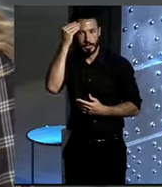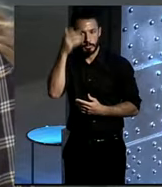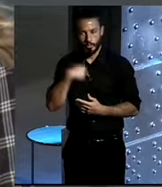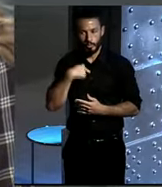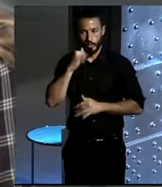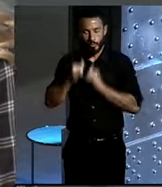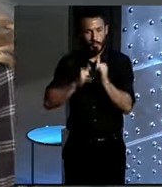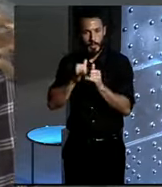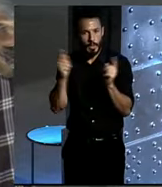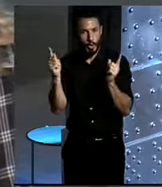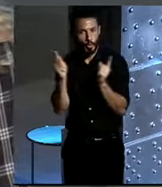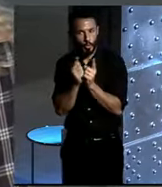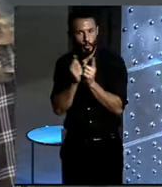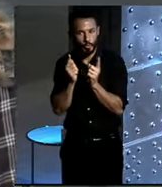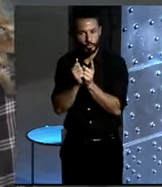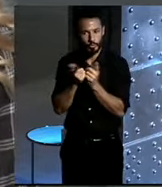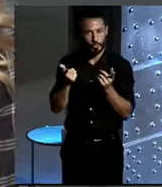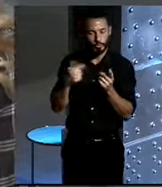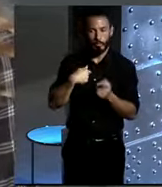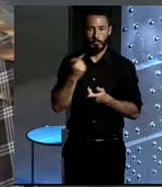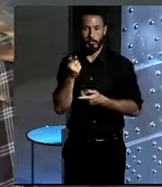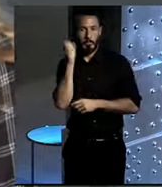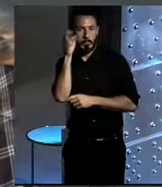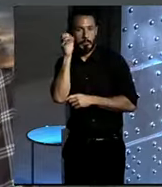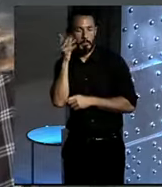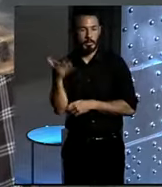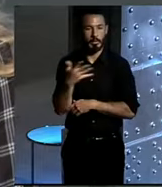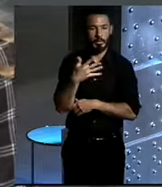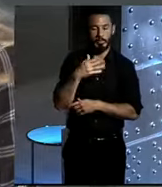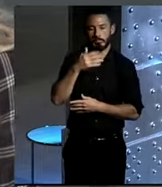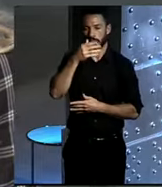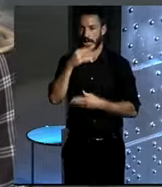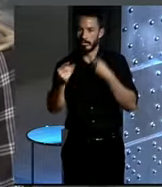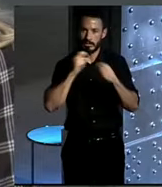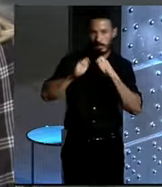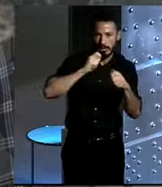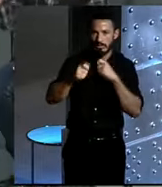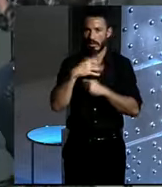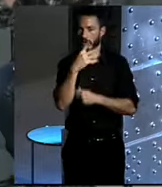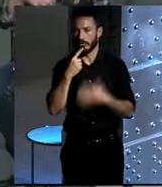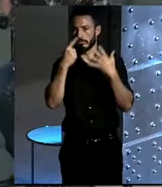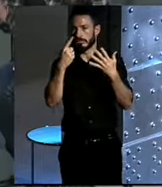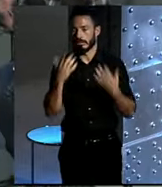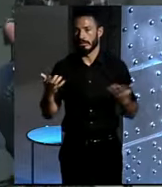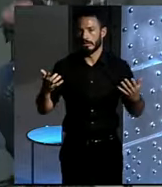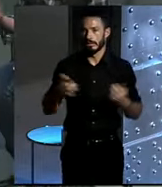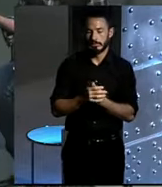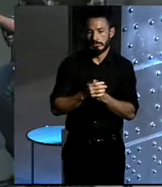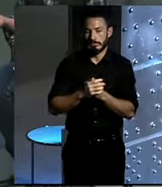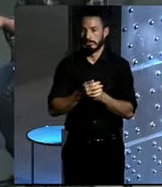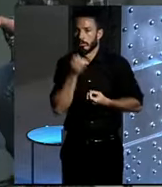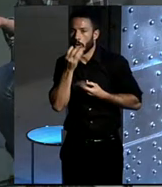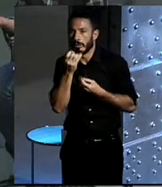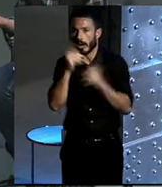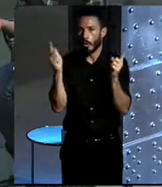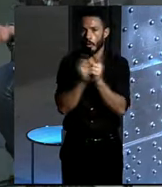tan poco por esto, más que hablar en cinco o seis entrevistas cada vez que tenía oportunidad de mencionarlo, pues en el telediario, no sé dónde aparecer en las